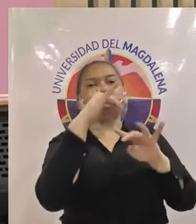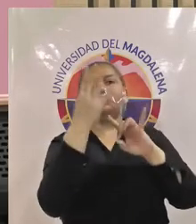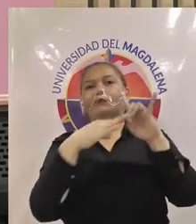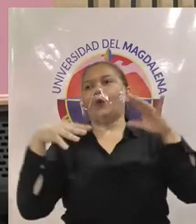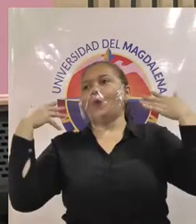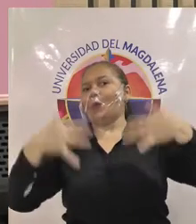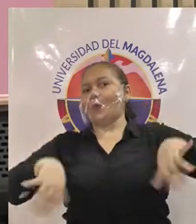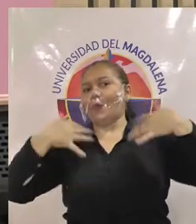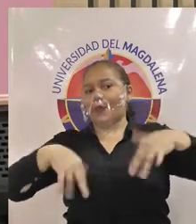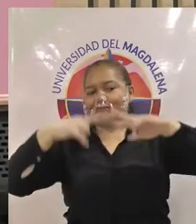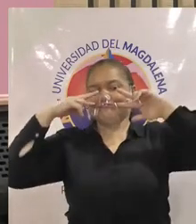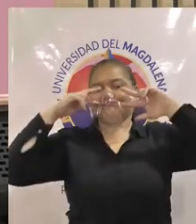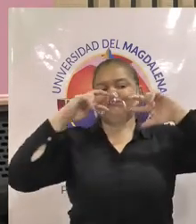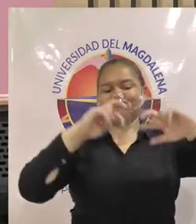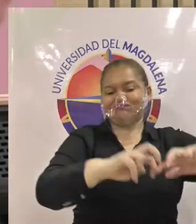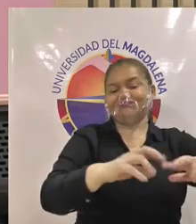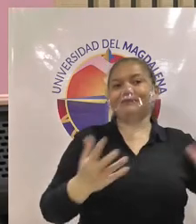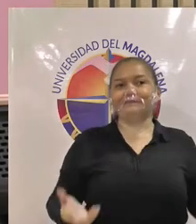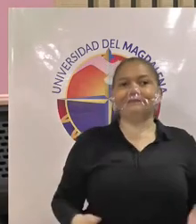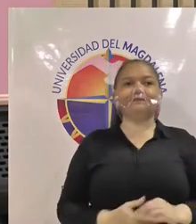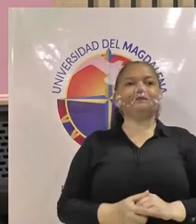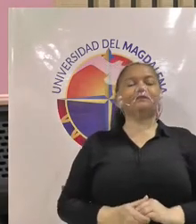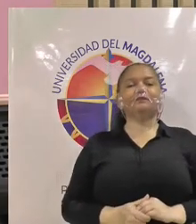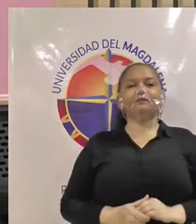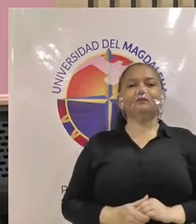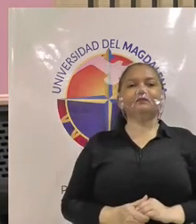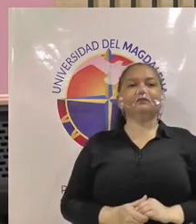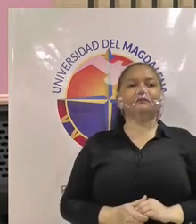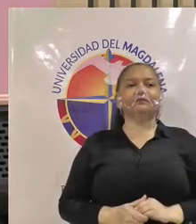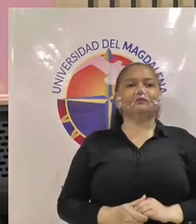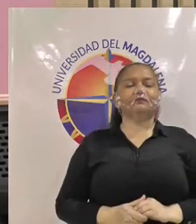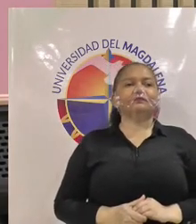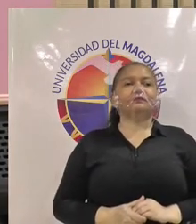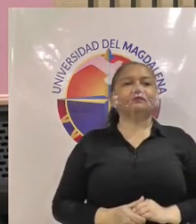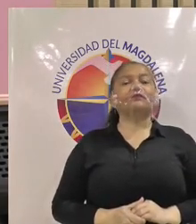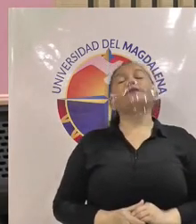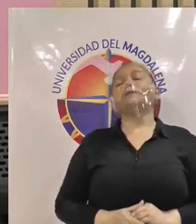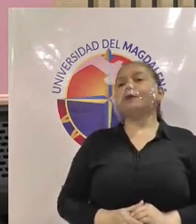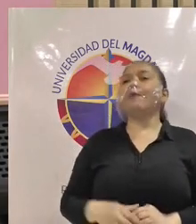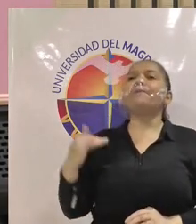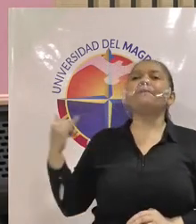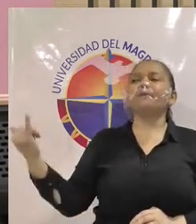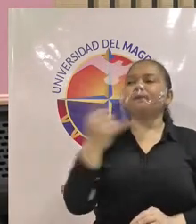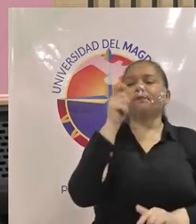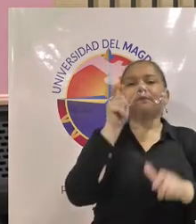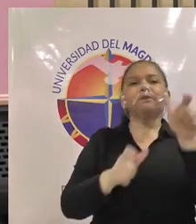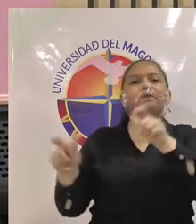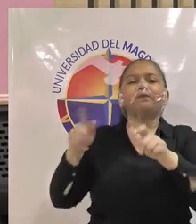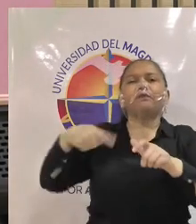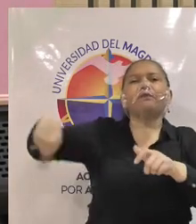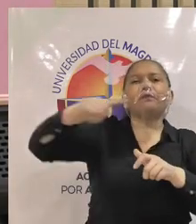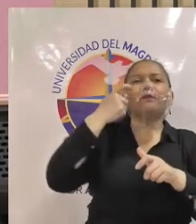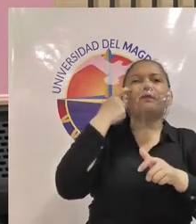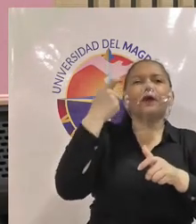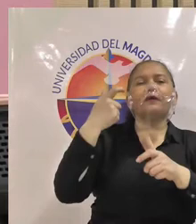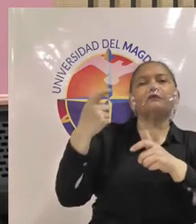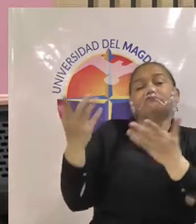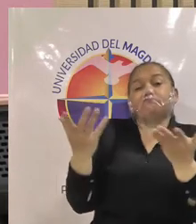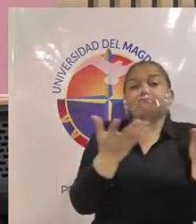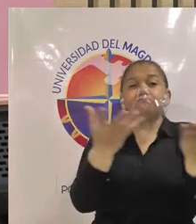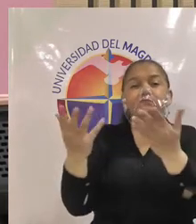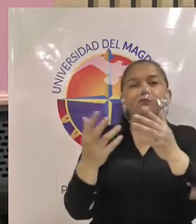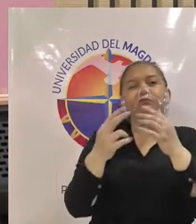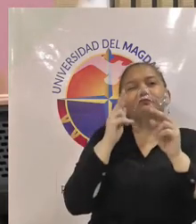bueno quiero invitar a la comunidad académica que nos está observando que está siguiendo esta transmisión a que nos ayuden